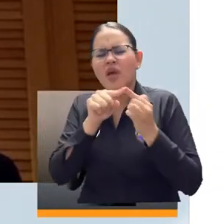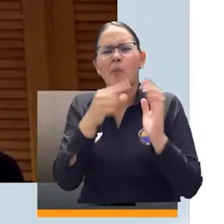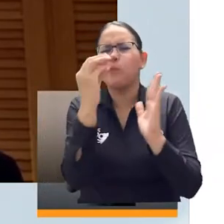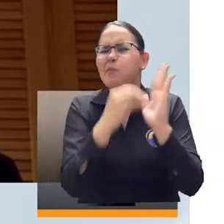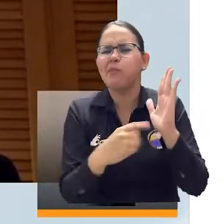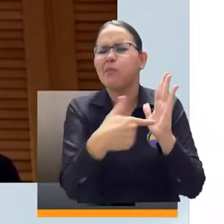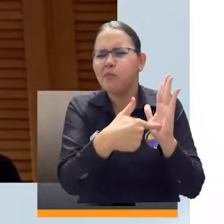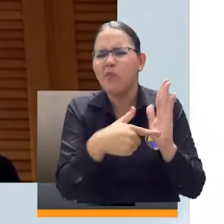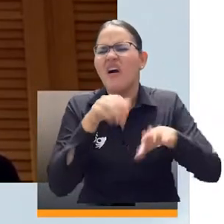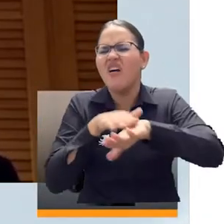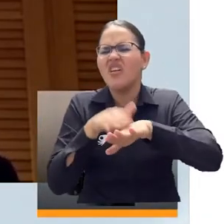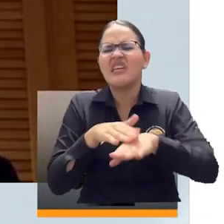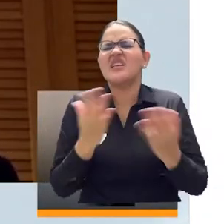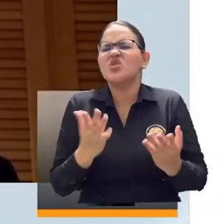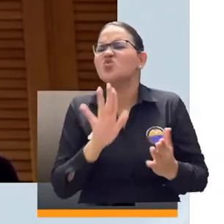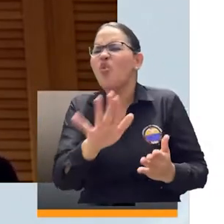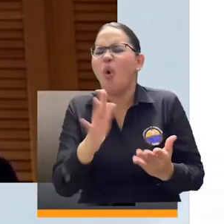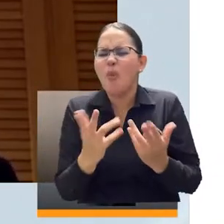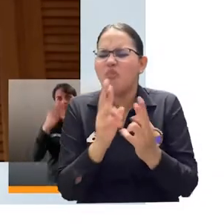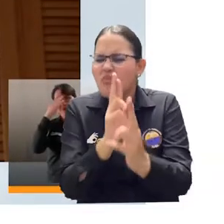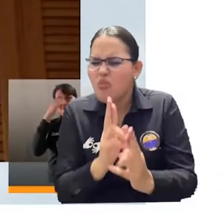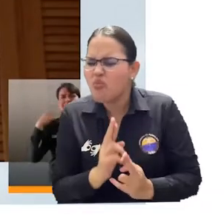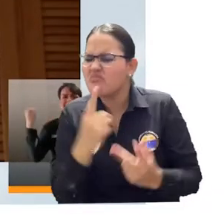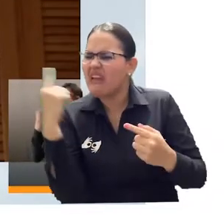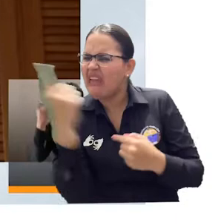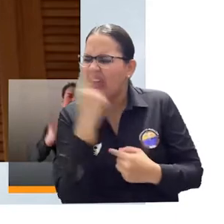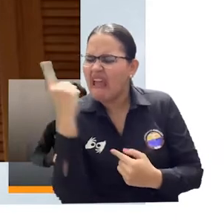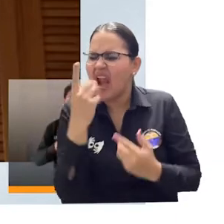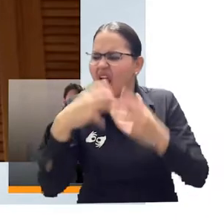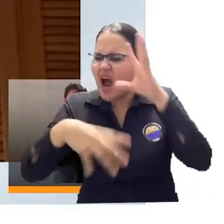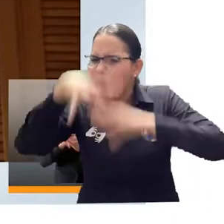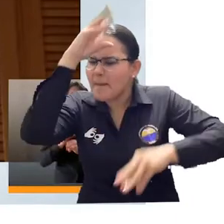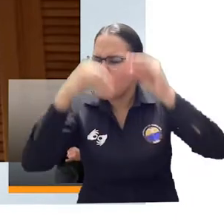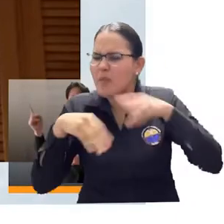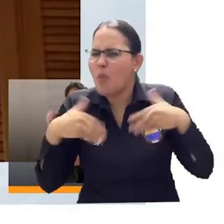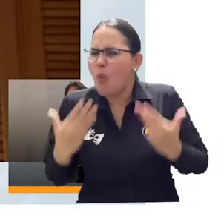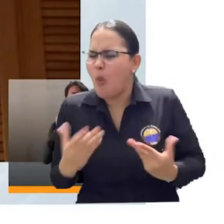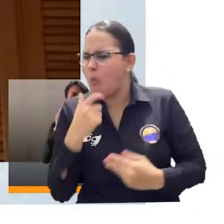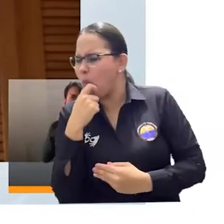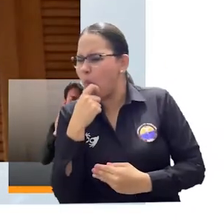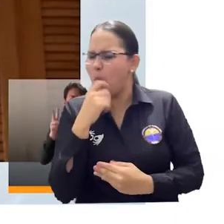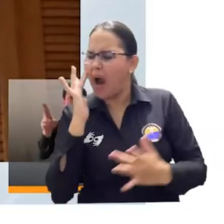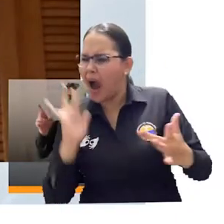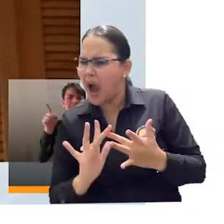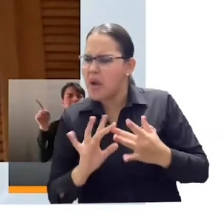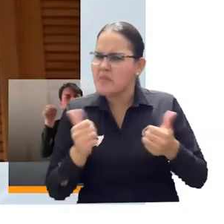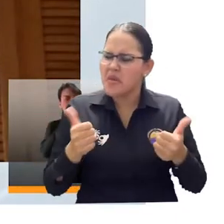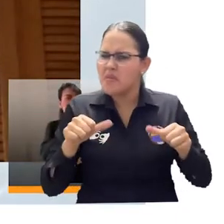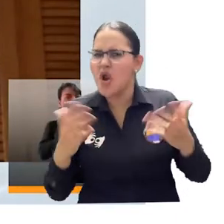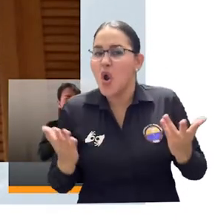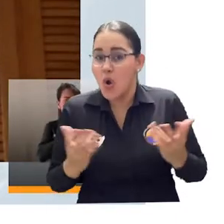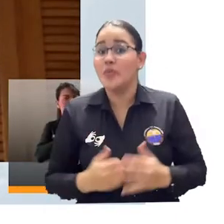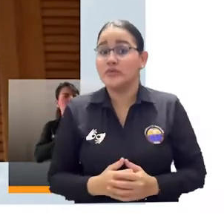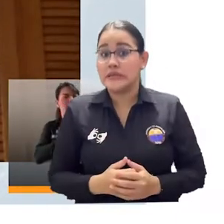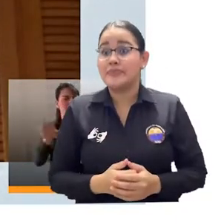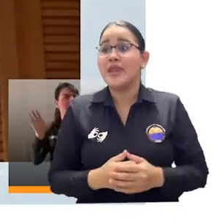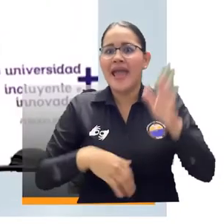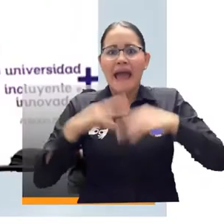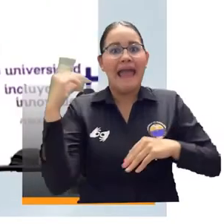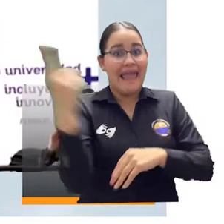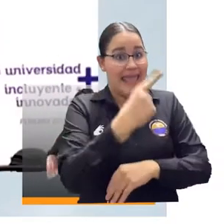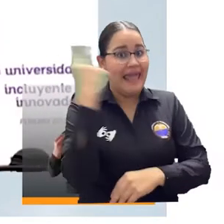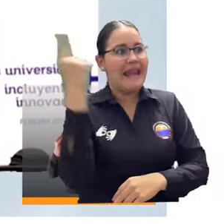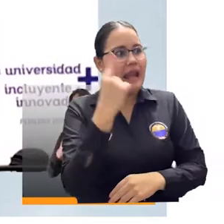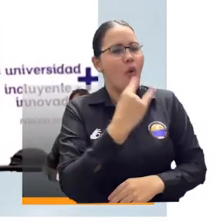vez el tema de los resultados de aprendizaje. Ya varias instituciones venían adelantando este proceso al interior.